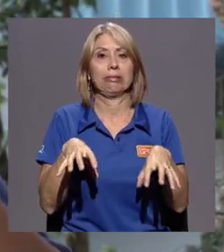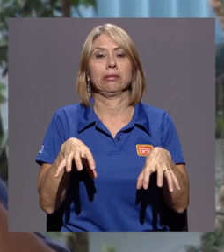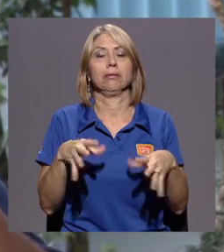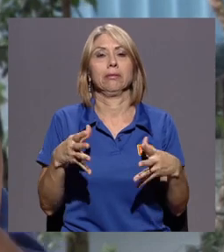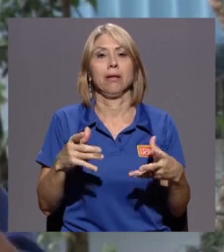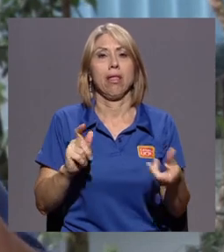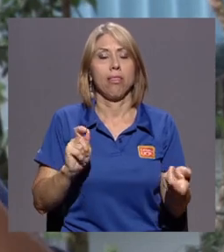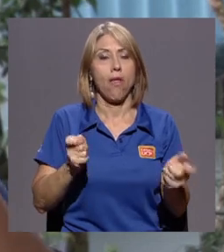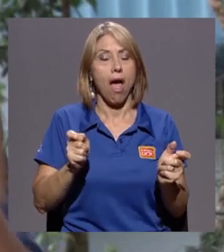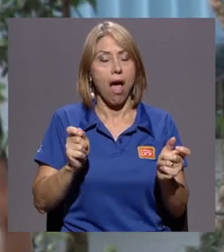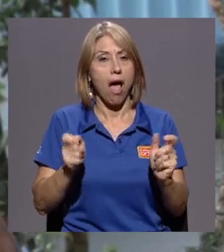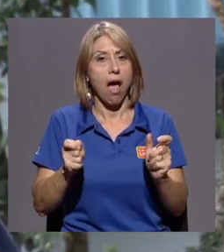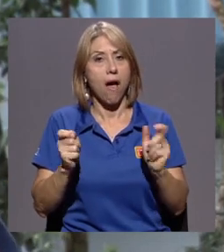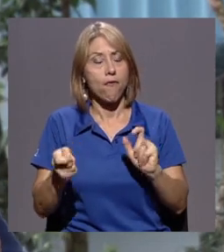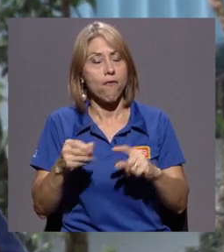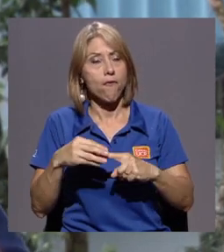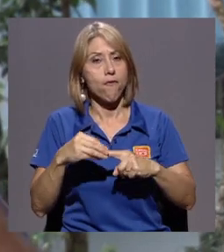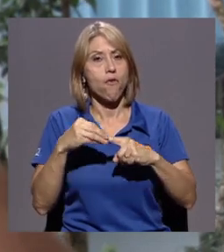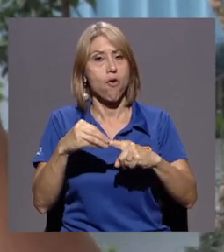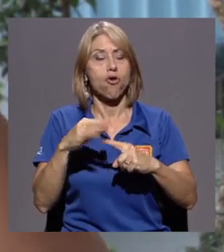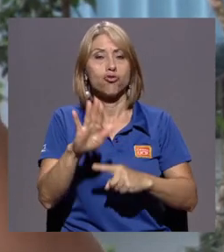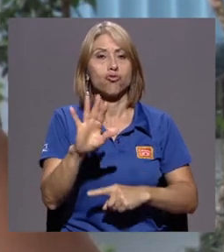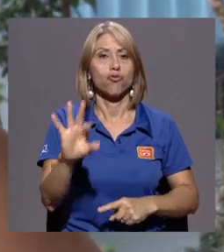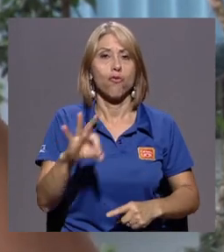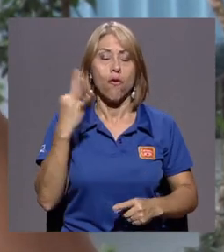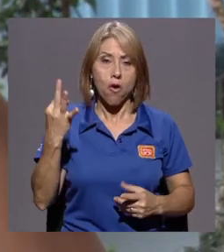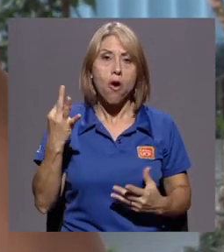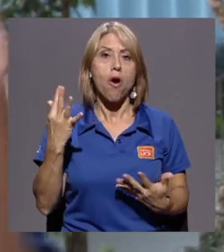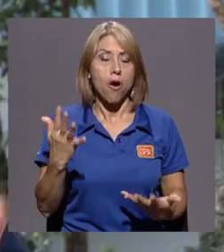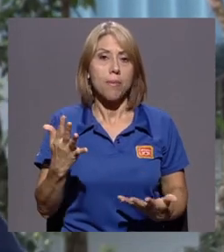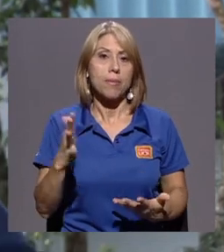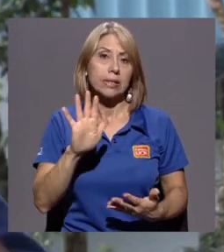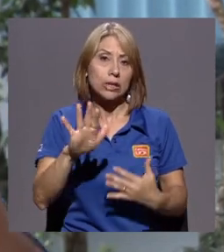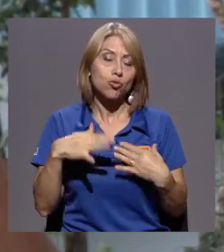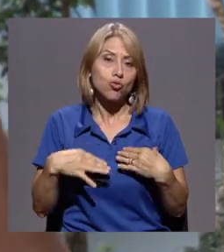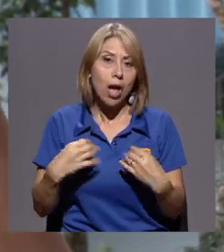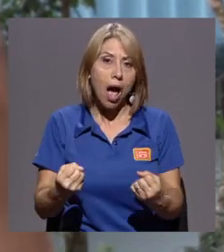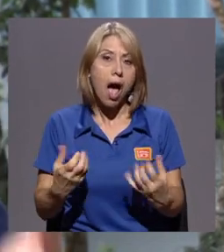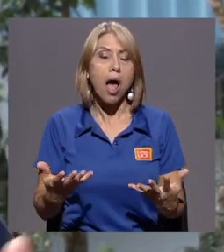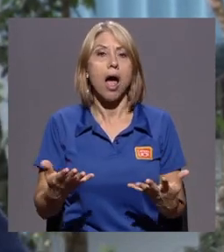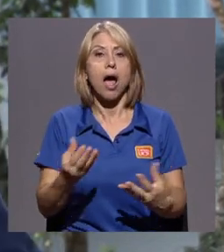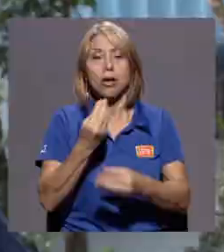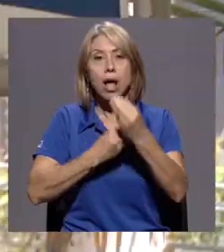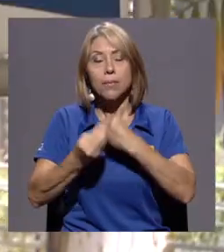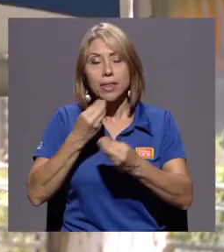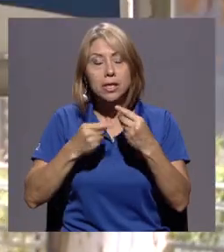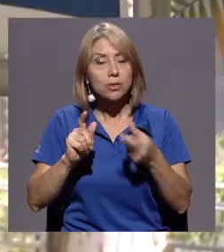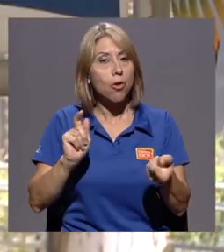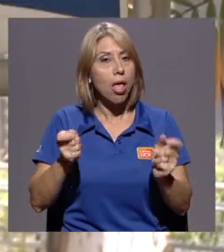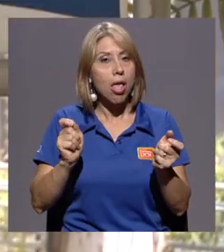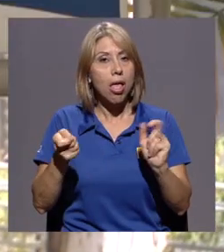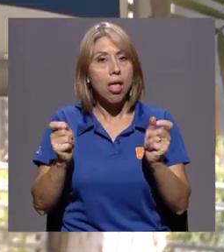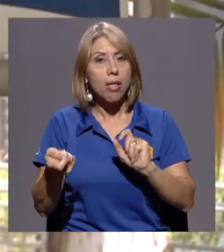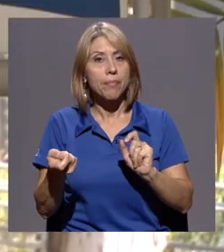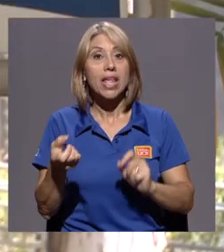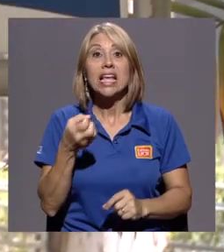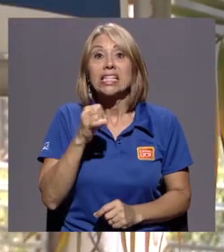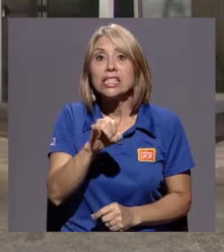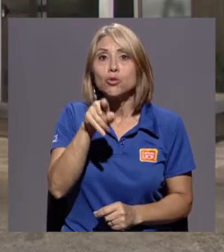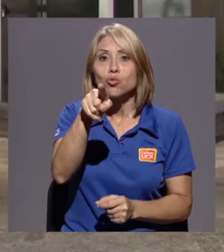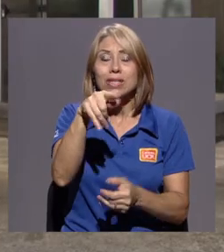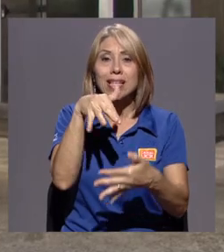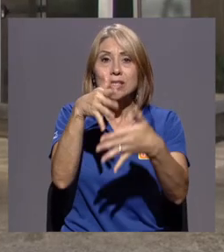transformaciones muy significativas en su salud, alimentación. Si usted es